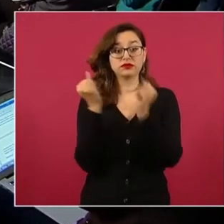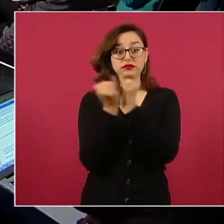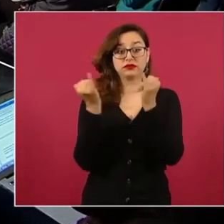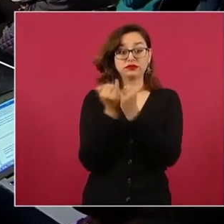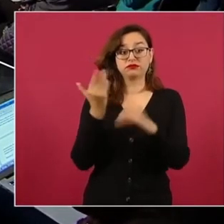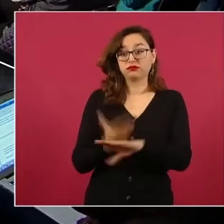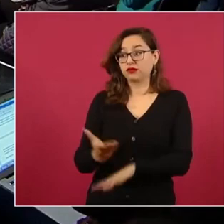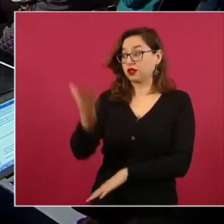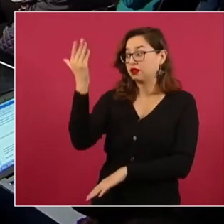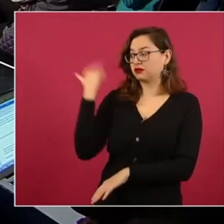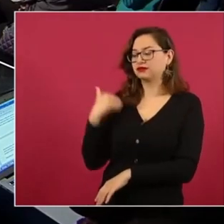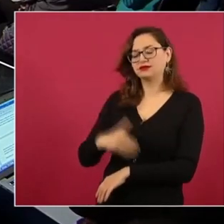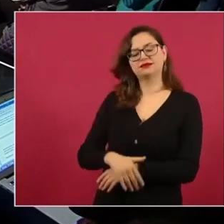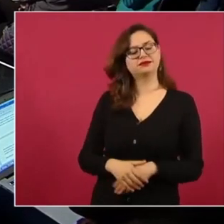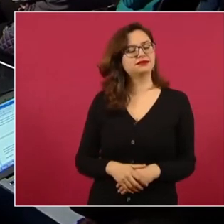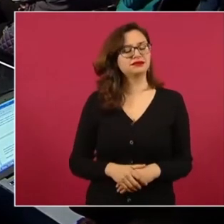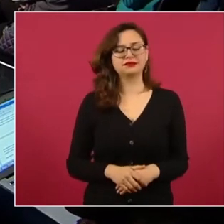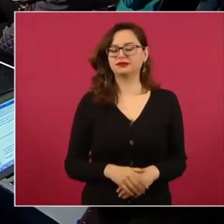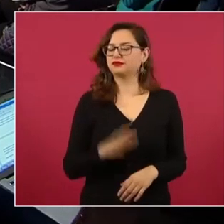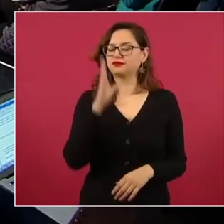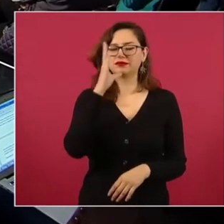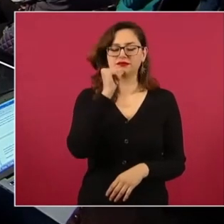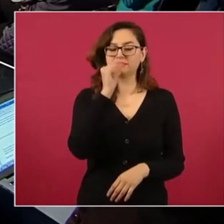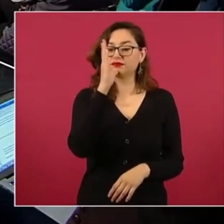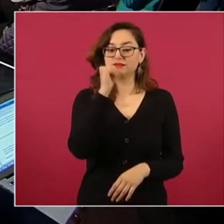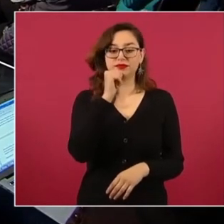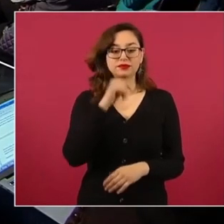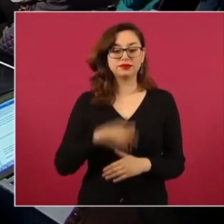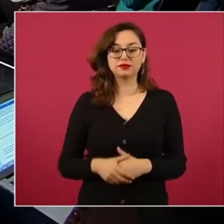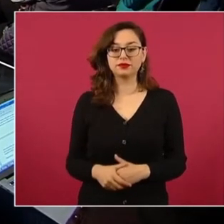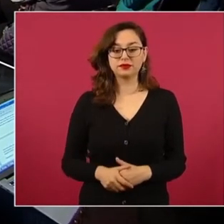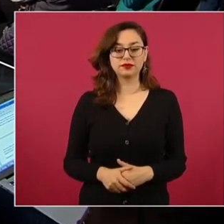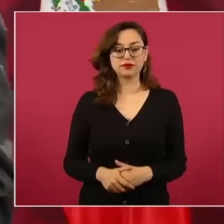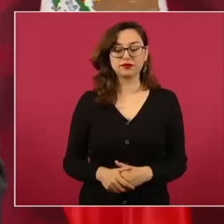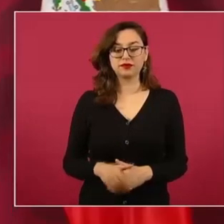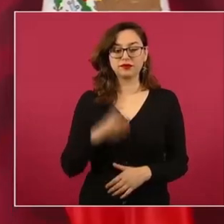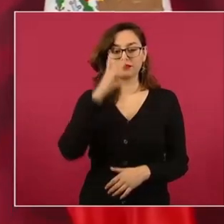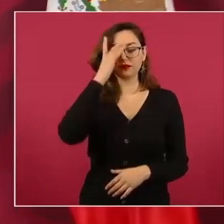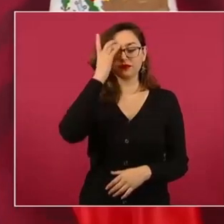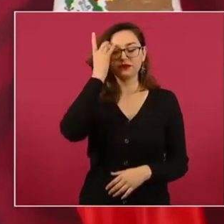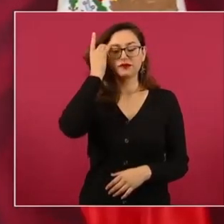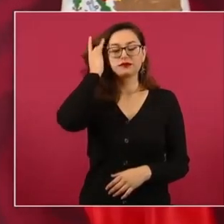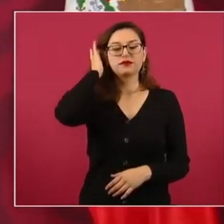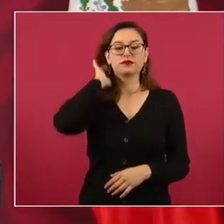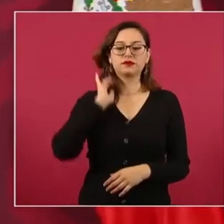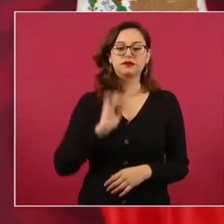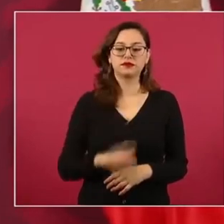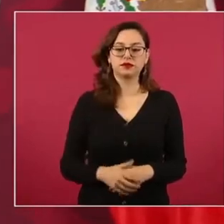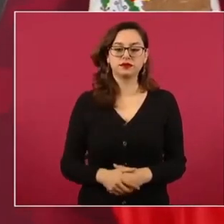es… A ver, el peinado,